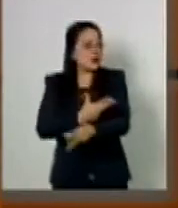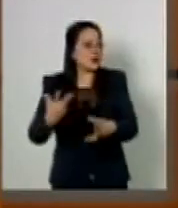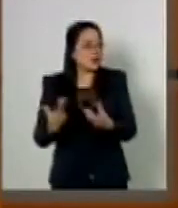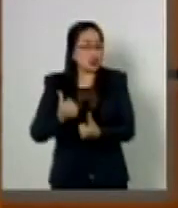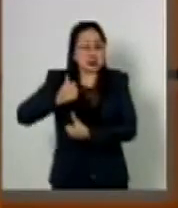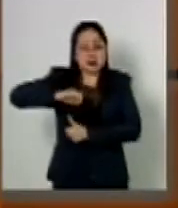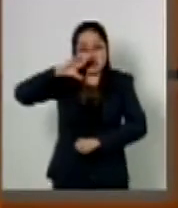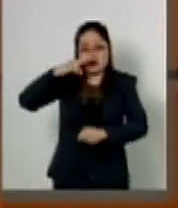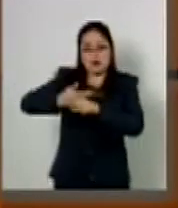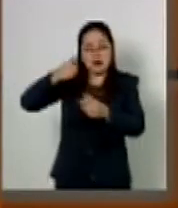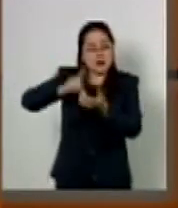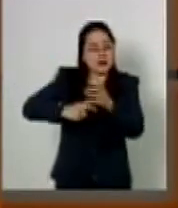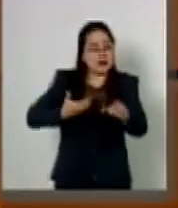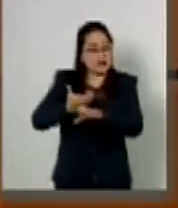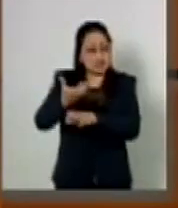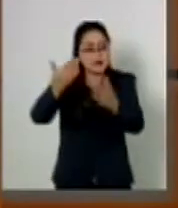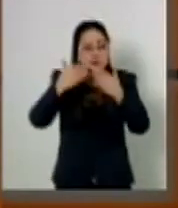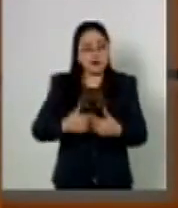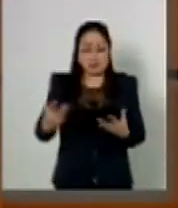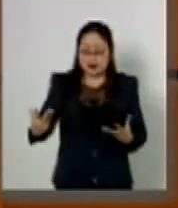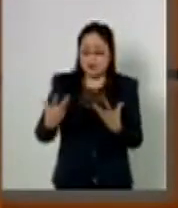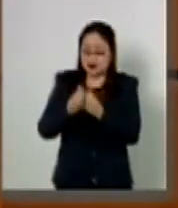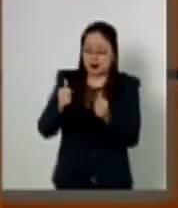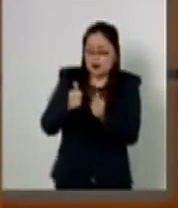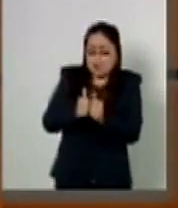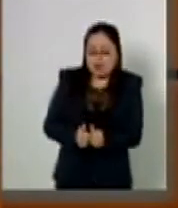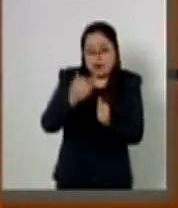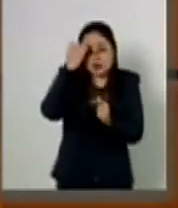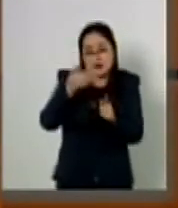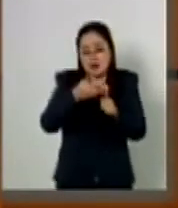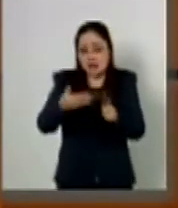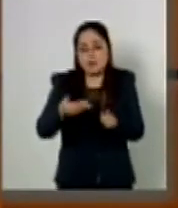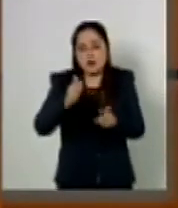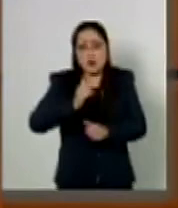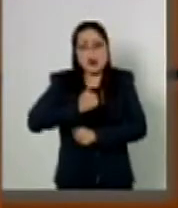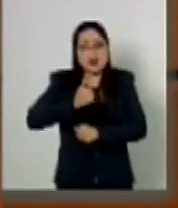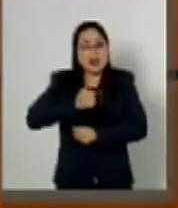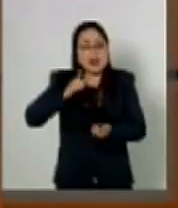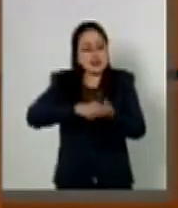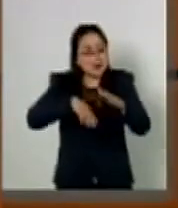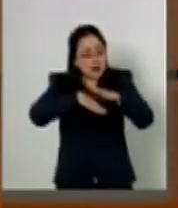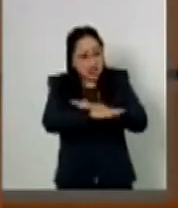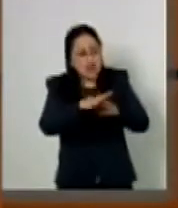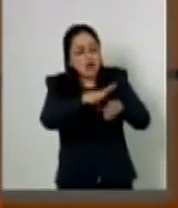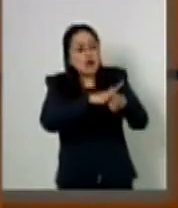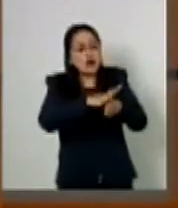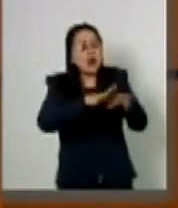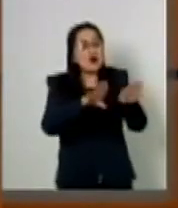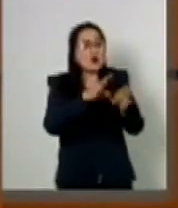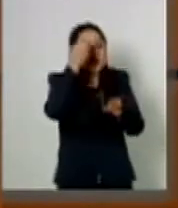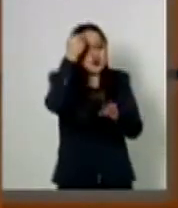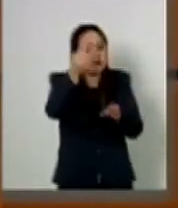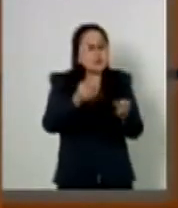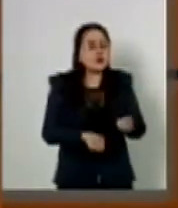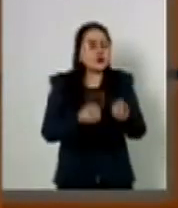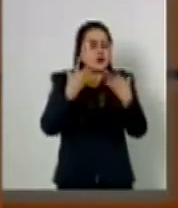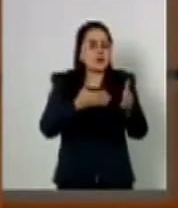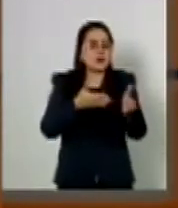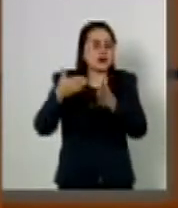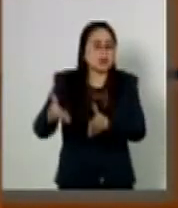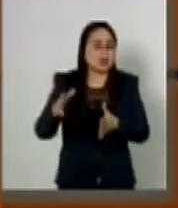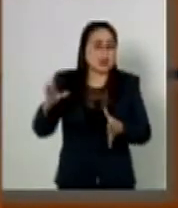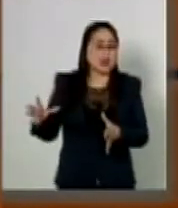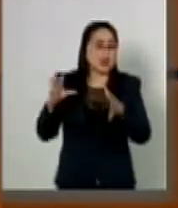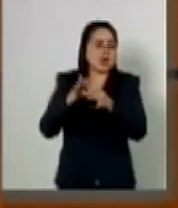locales. Segundo, la permanencia o la temporalidad de la presencia de las fuerzas federales en el ámbito local. Y tres, el debido